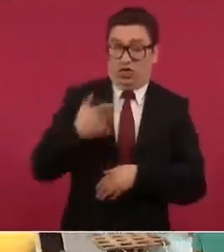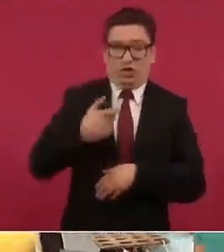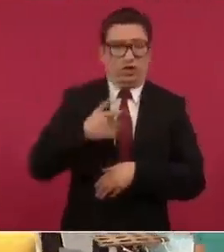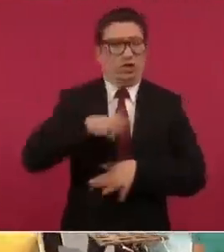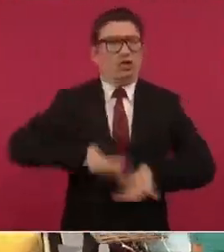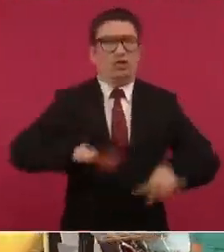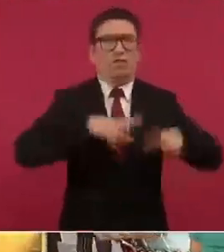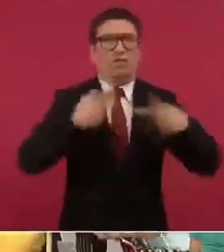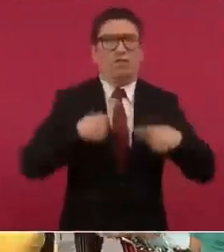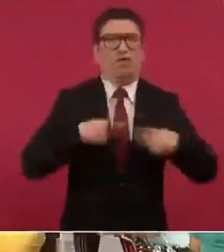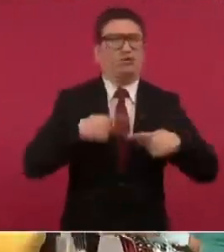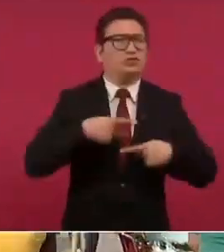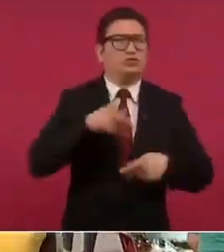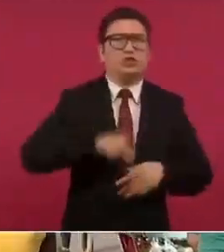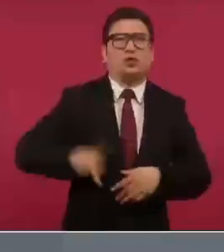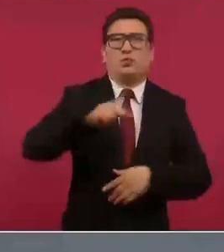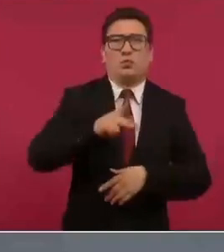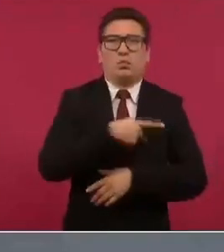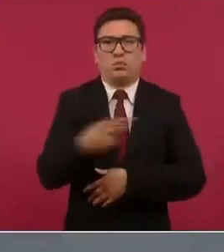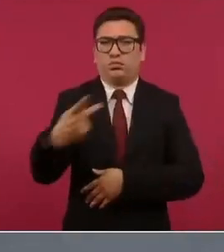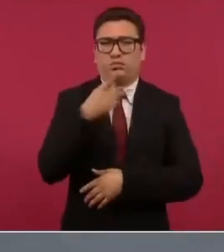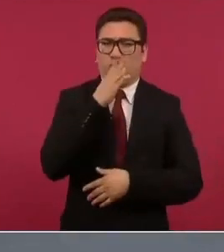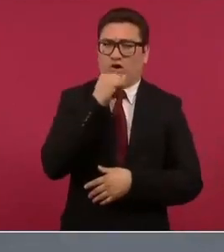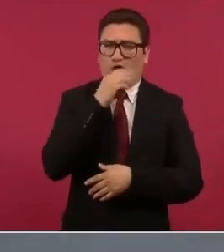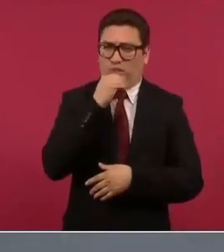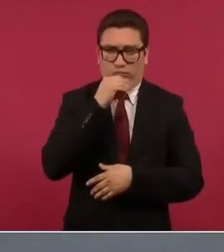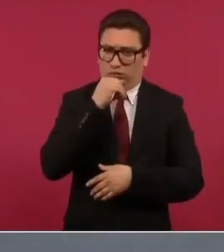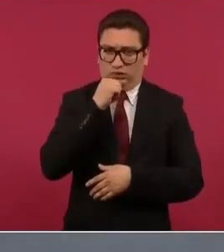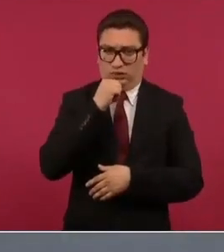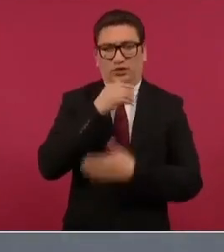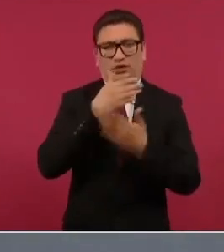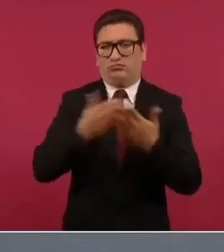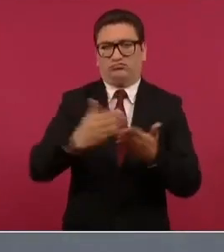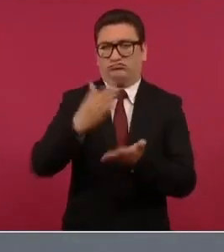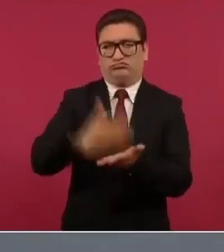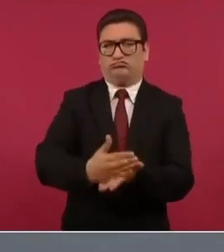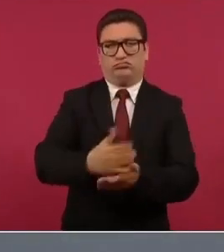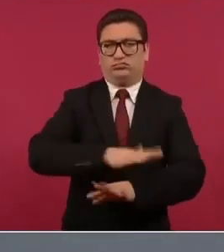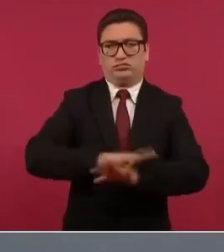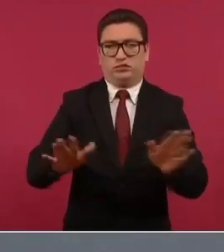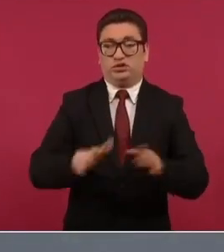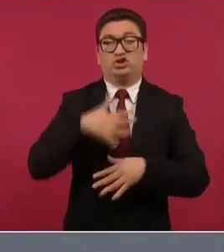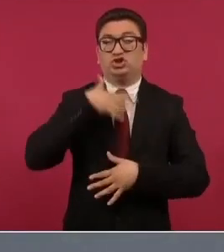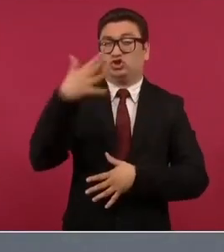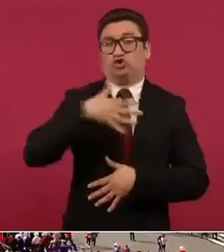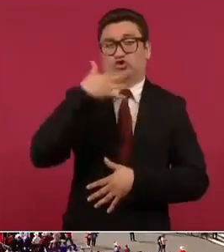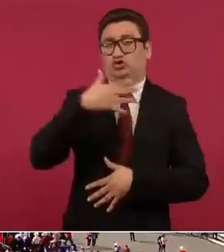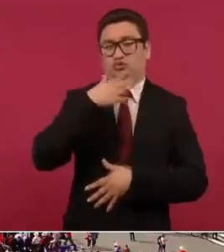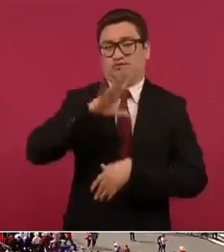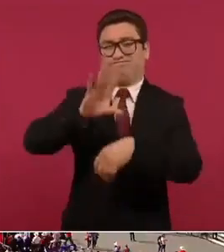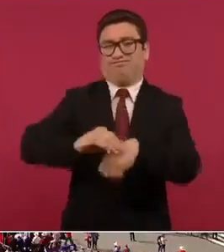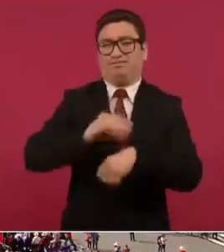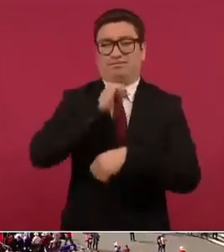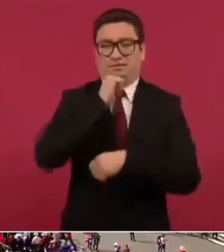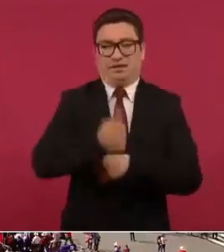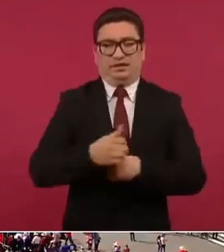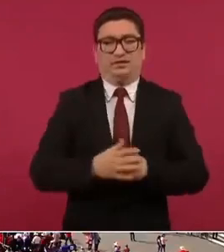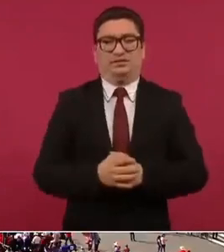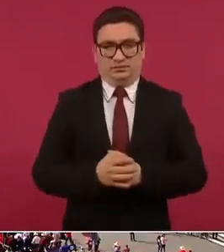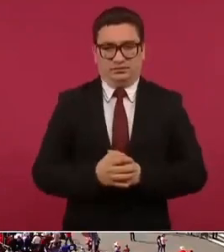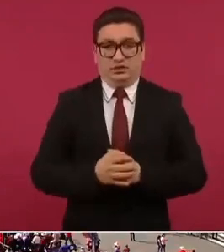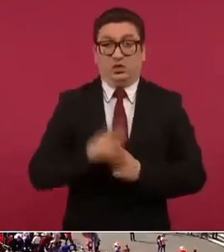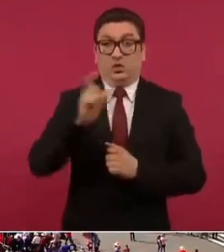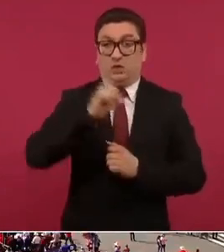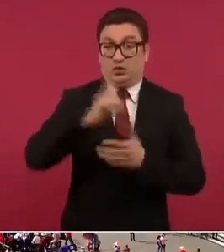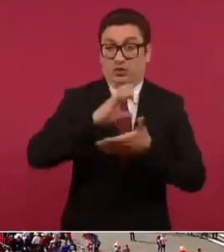pobre así como no permitir la corrupción en contratos de